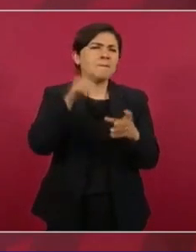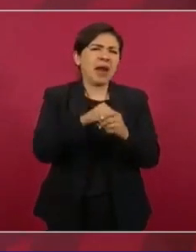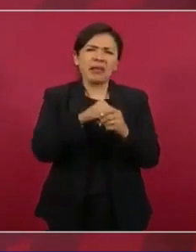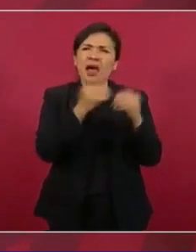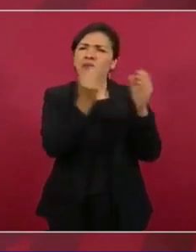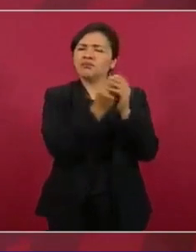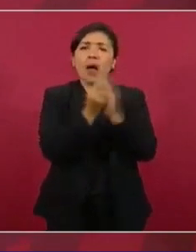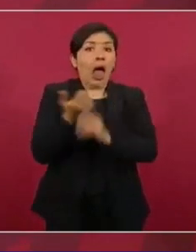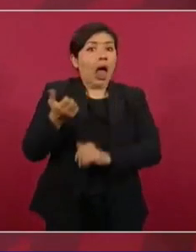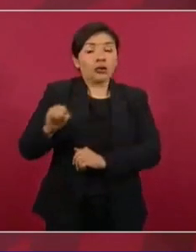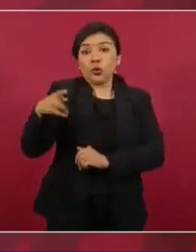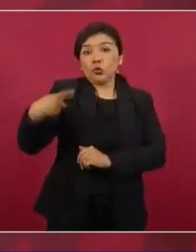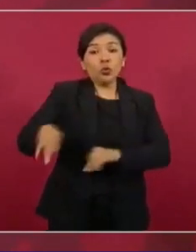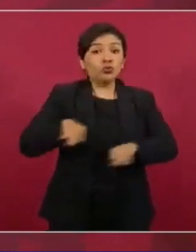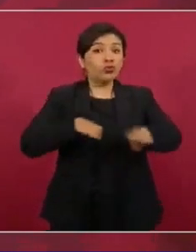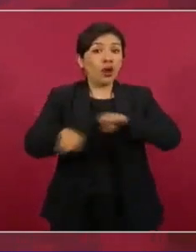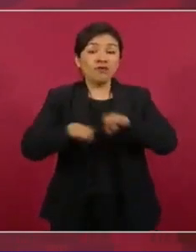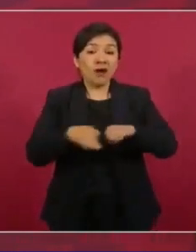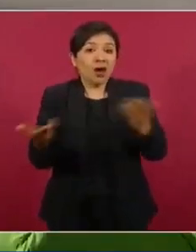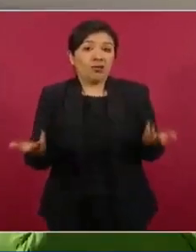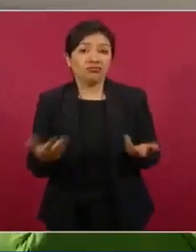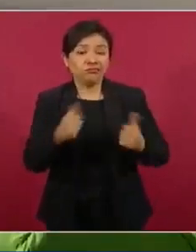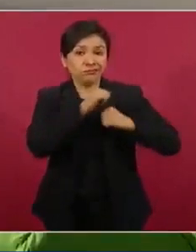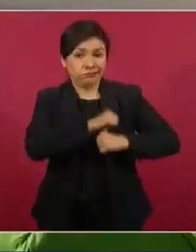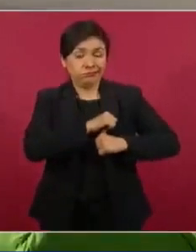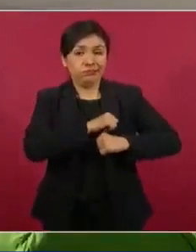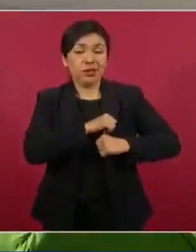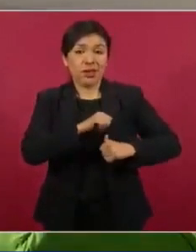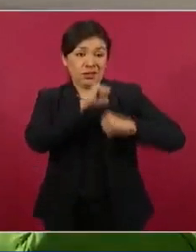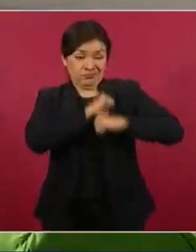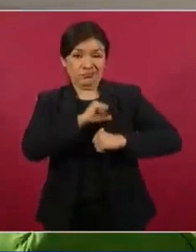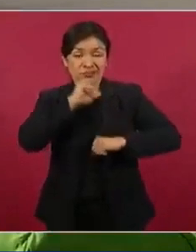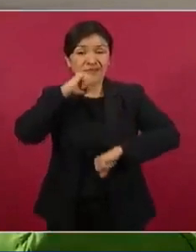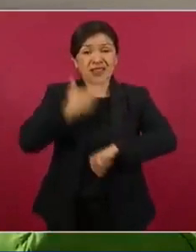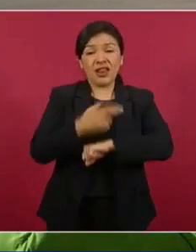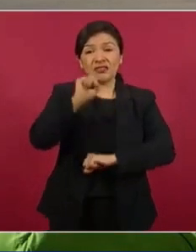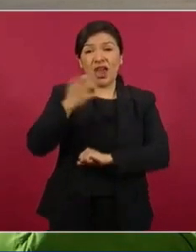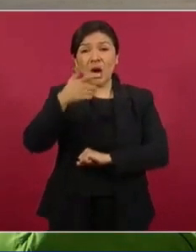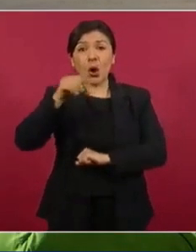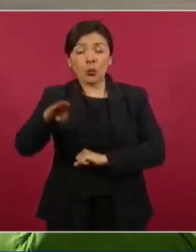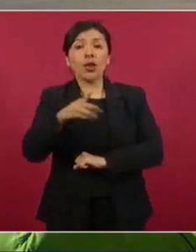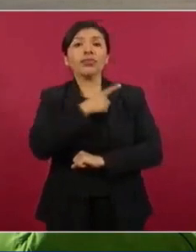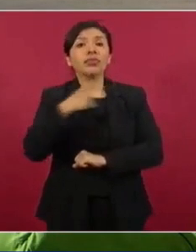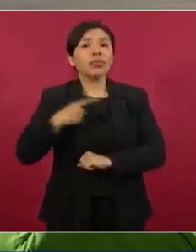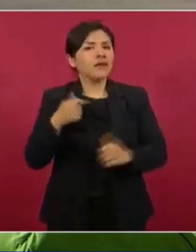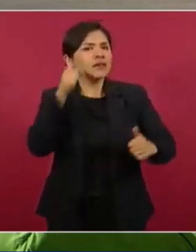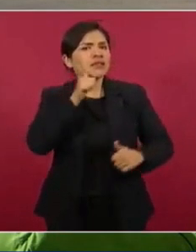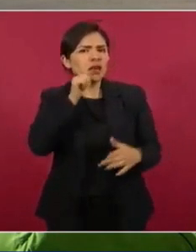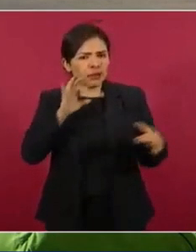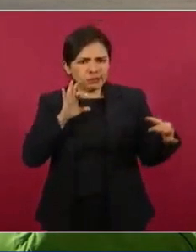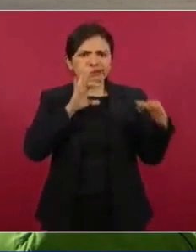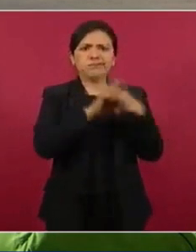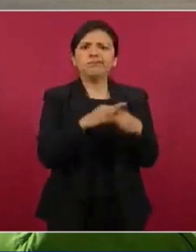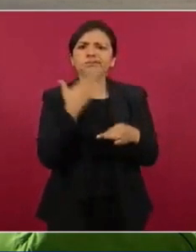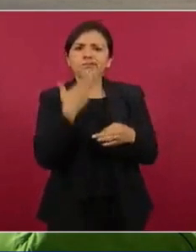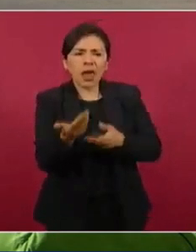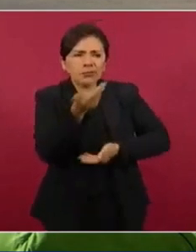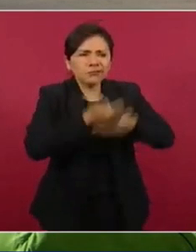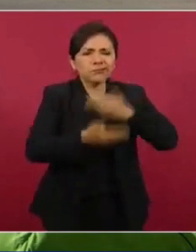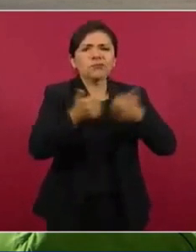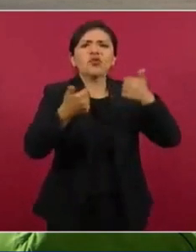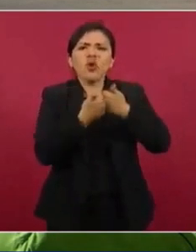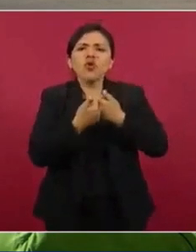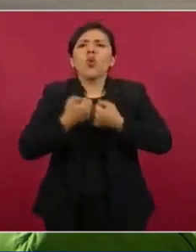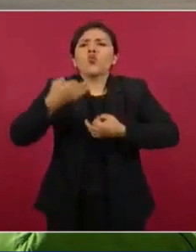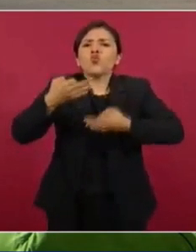es su trabajo. El secretario de Gobernación debe de mantener buenas relaciones con el Poder